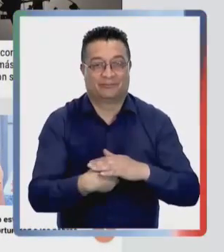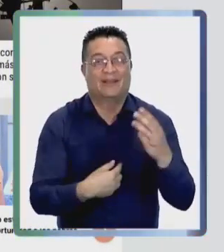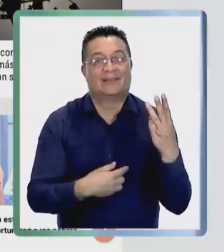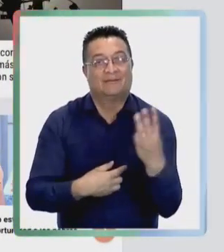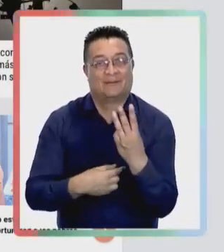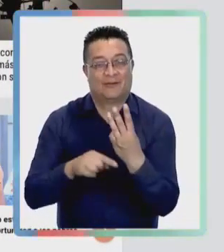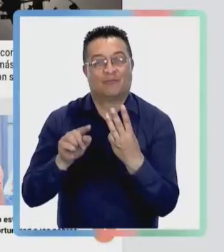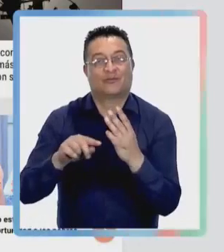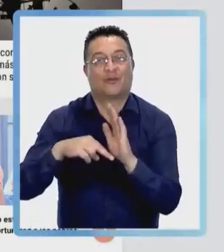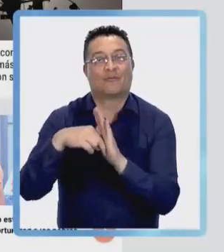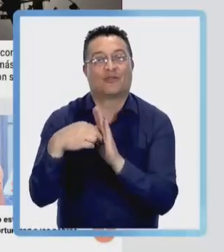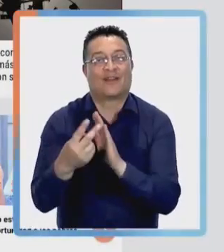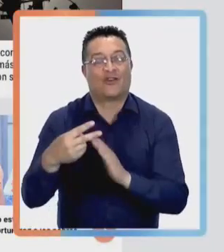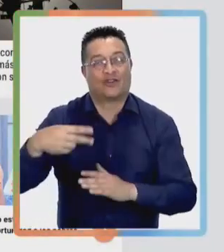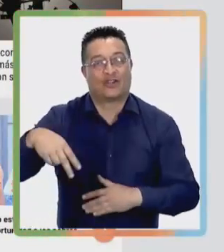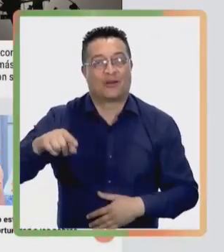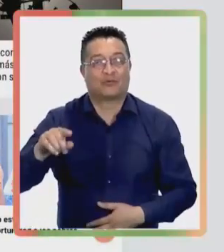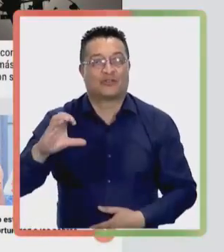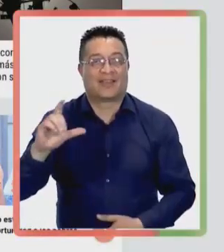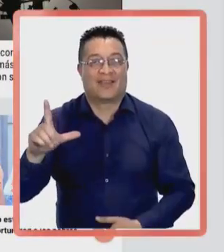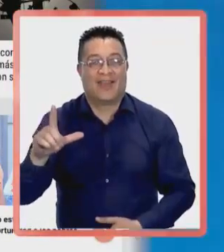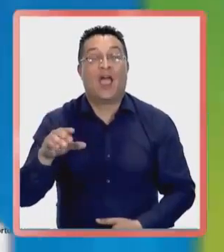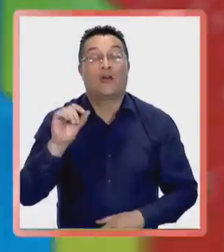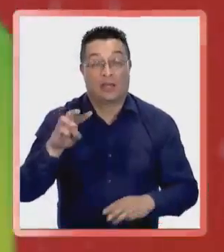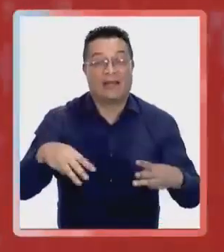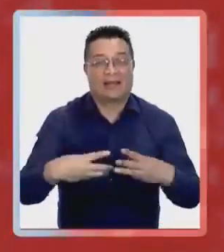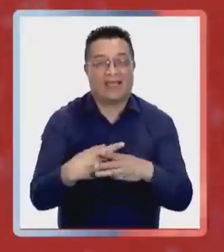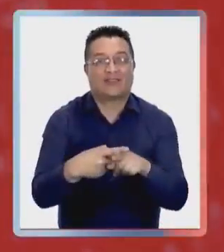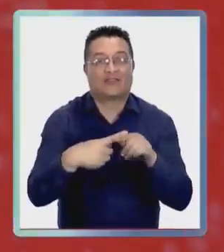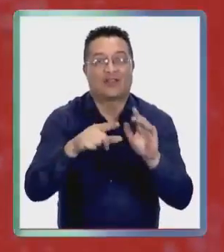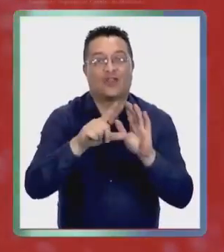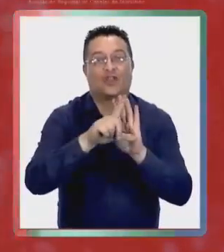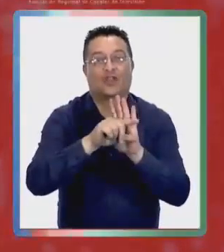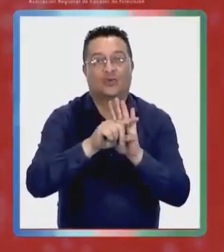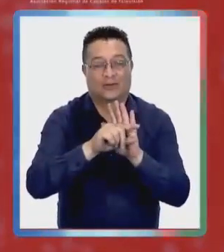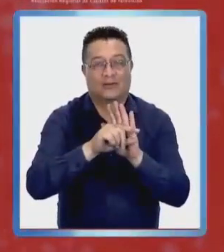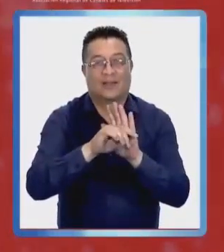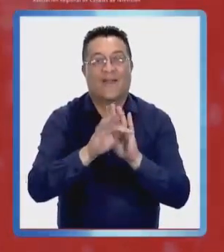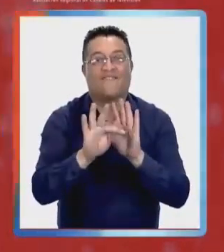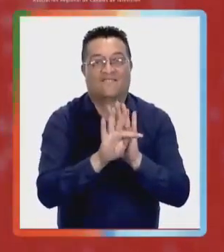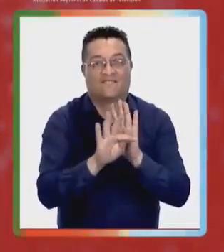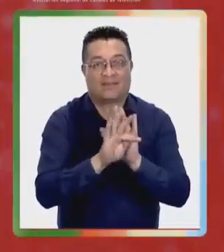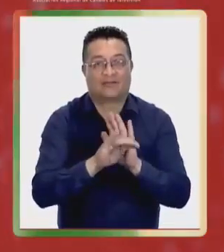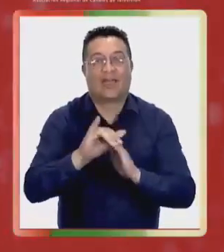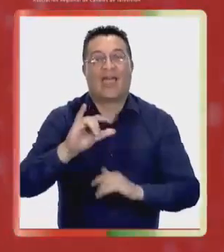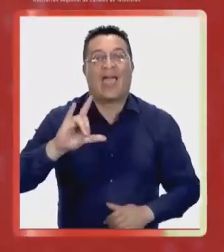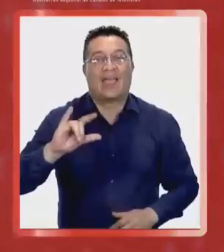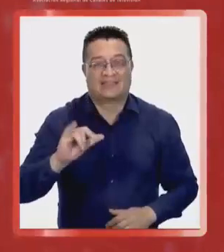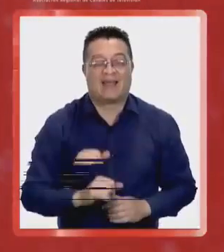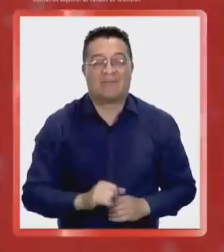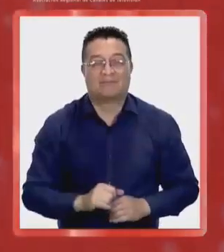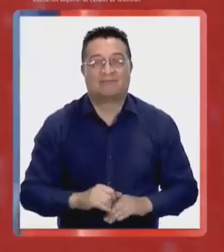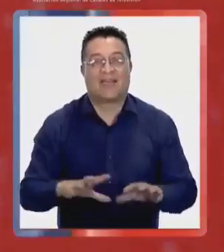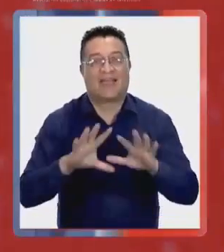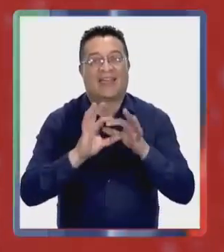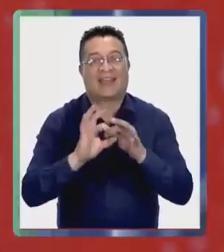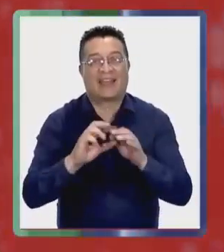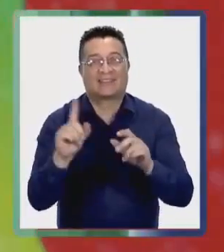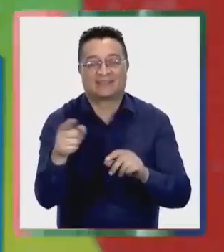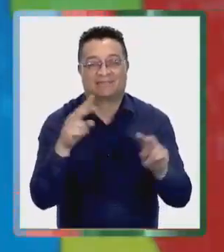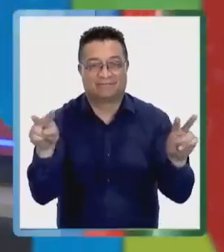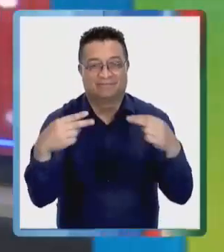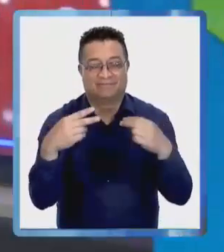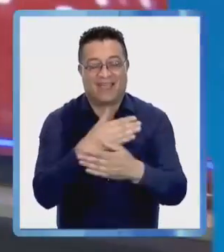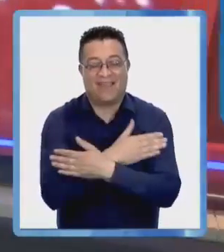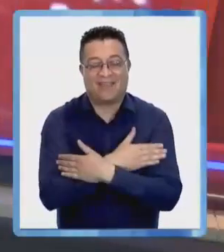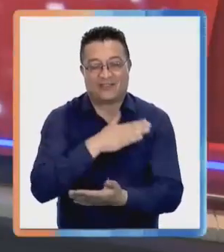.portavosnoticias.cl y estamos en las redes sociales en Twitter, en Facebook y en Instagram. Gracias por acompañarnos.